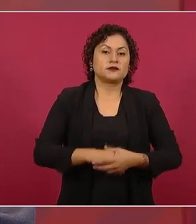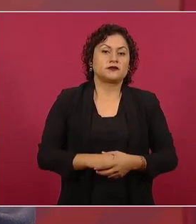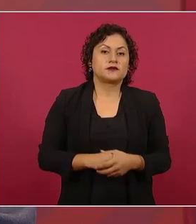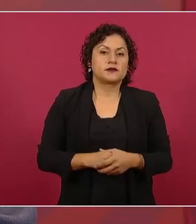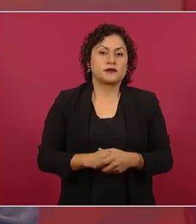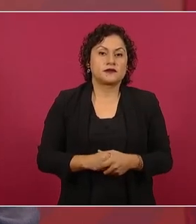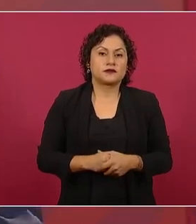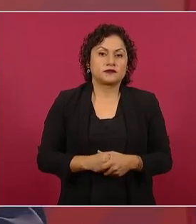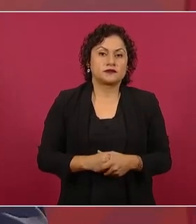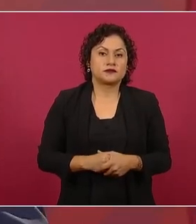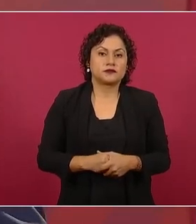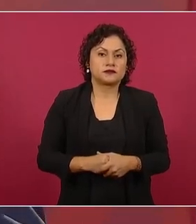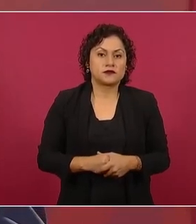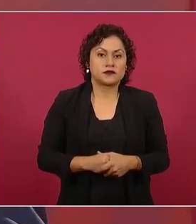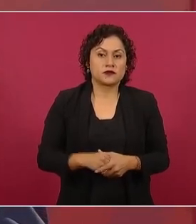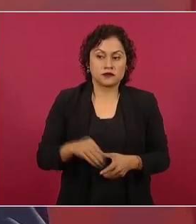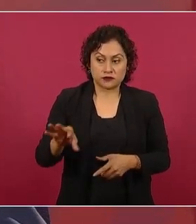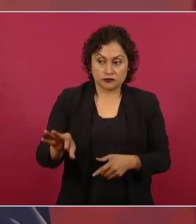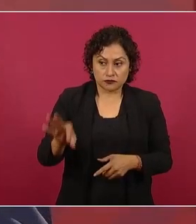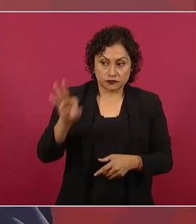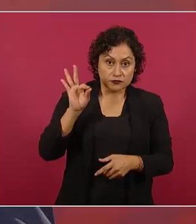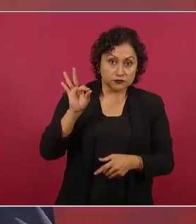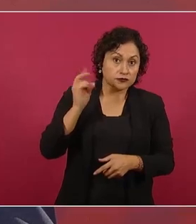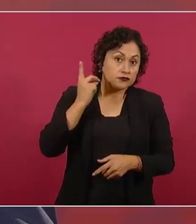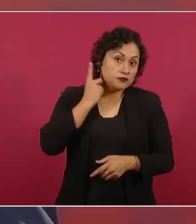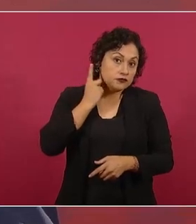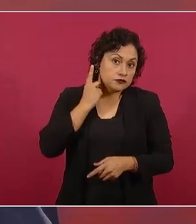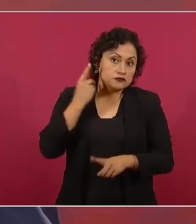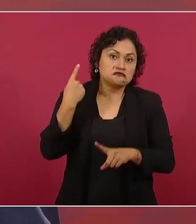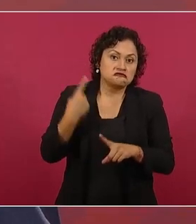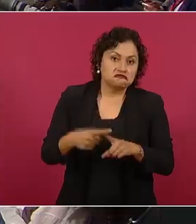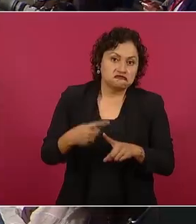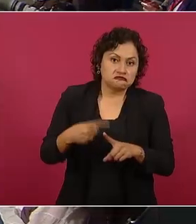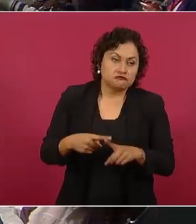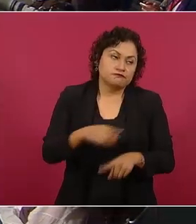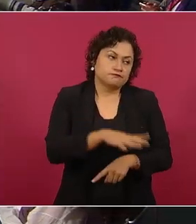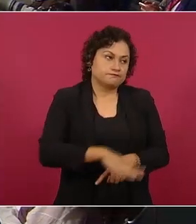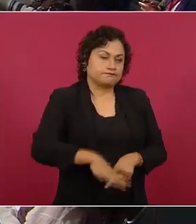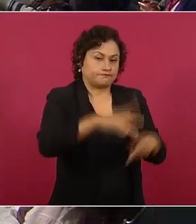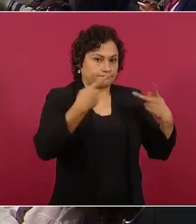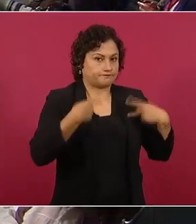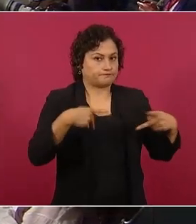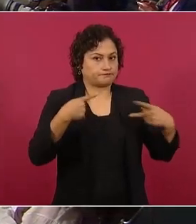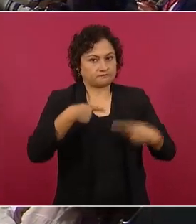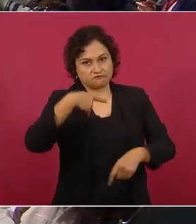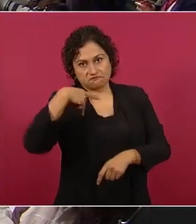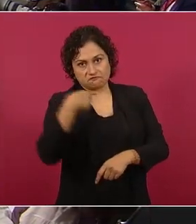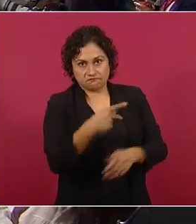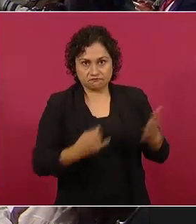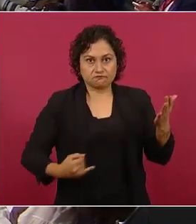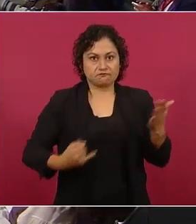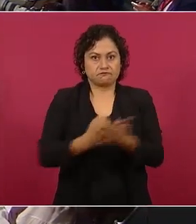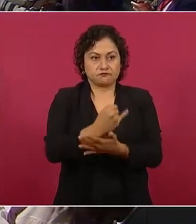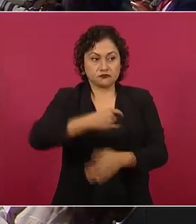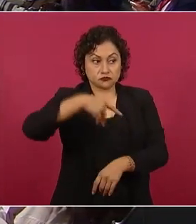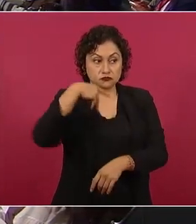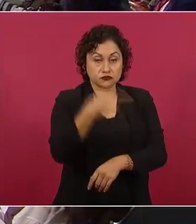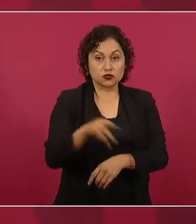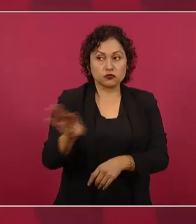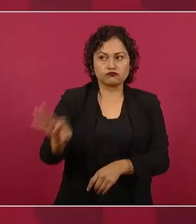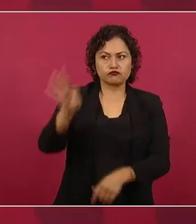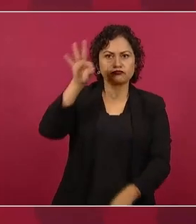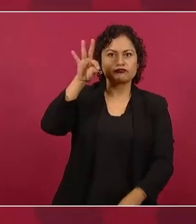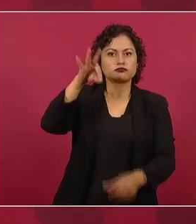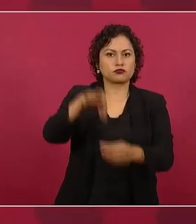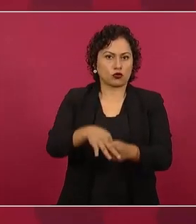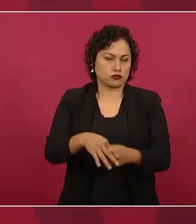diputados van a ser los ciudadanos, va a ser el voto de